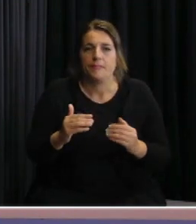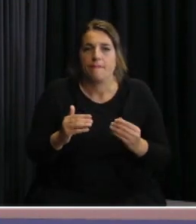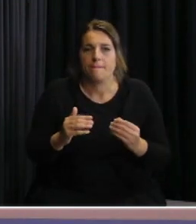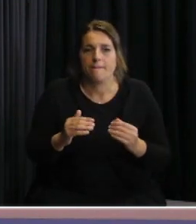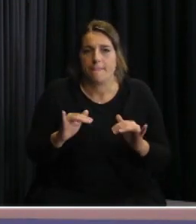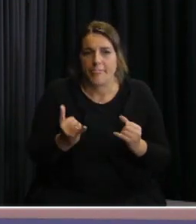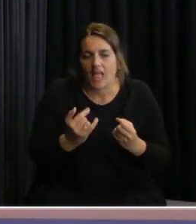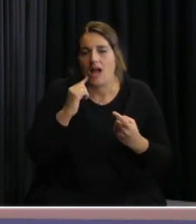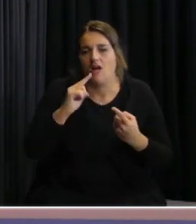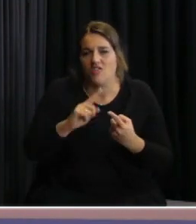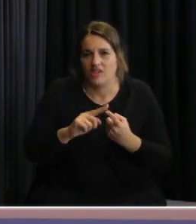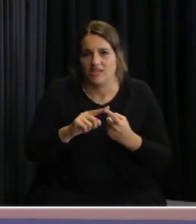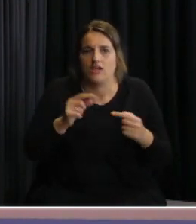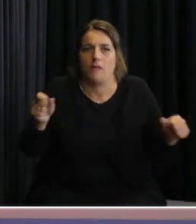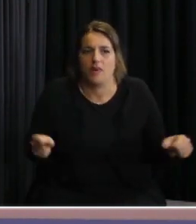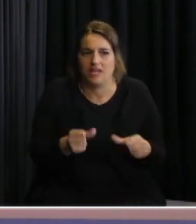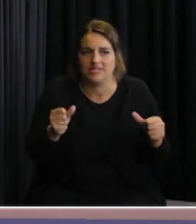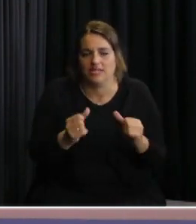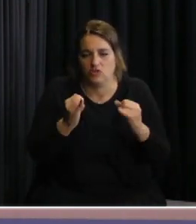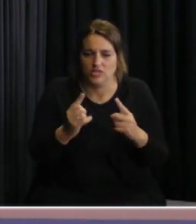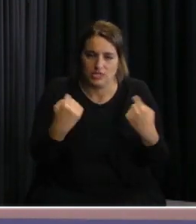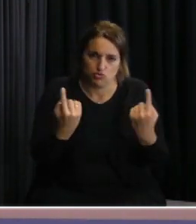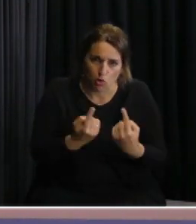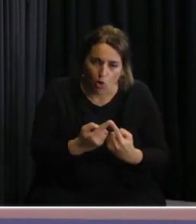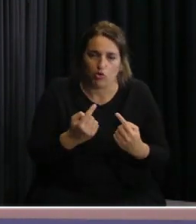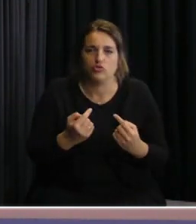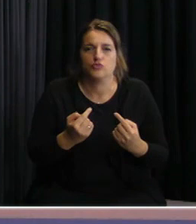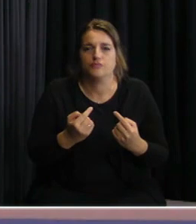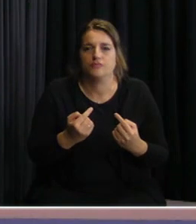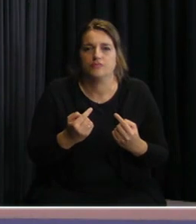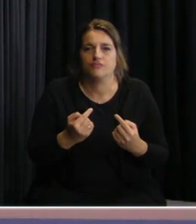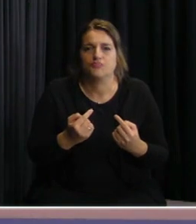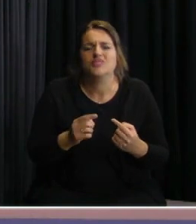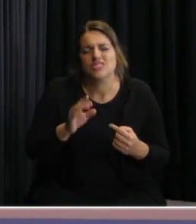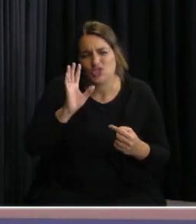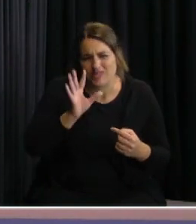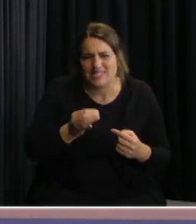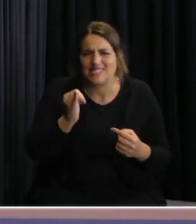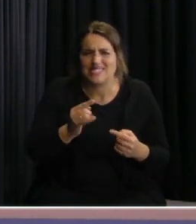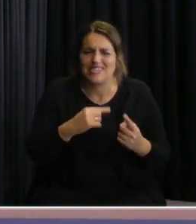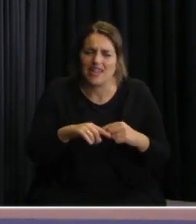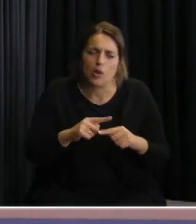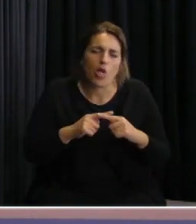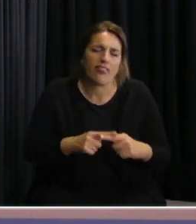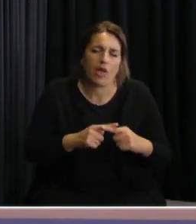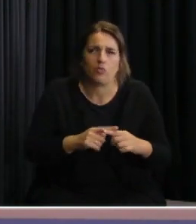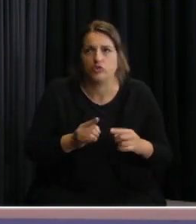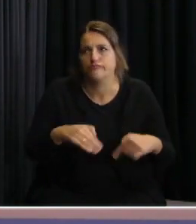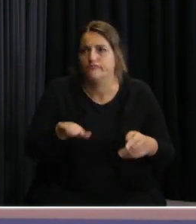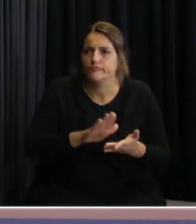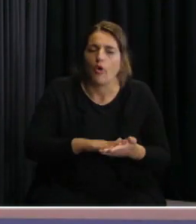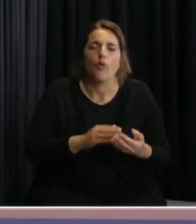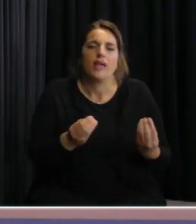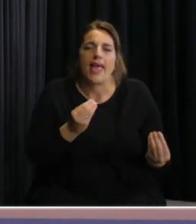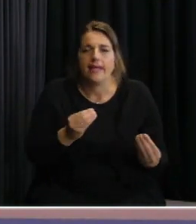programado que lo vamos a ir haciendo a todos los residentes. Yo sé que en esto hay una discusión hasta técnica vinculado